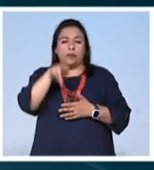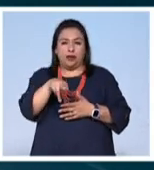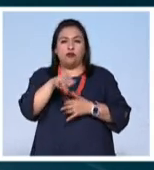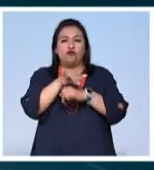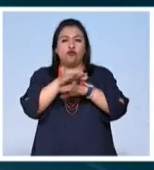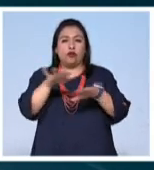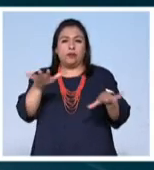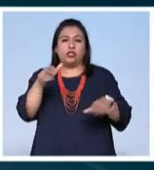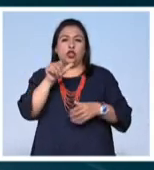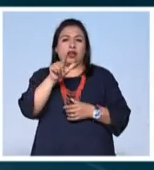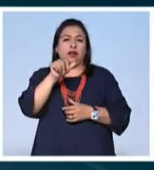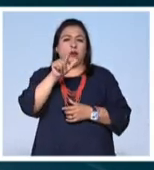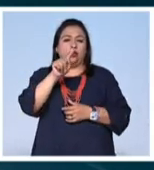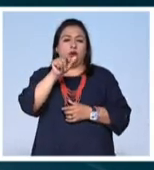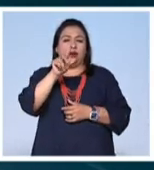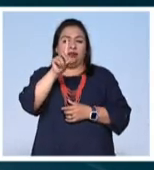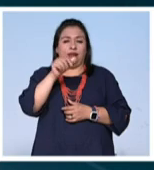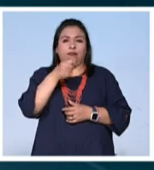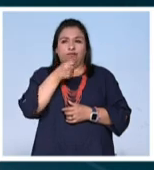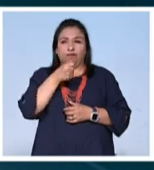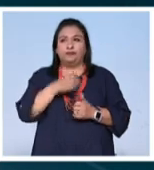Reporto para ustedes, Alberto Aranda.